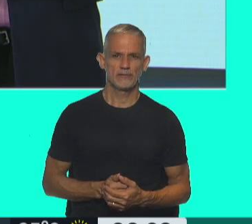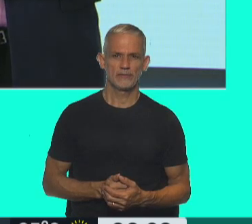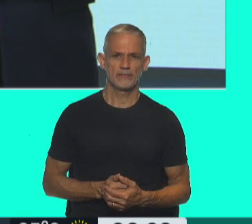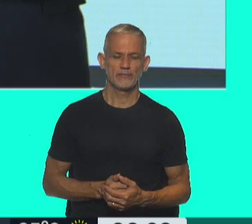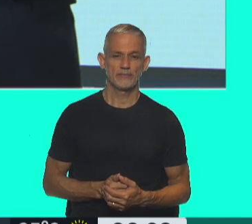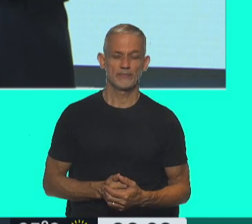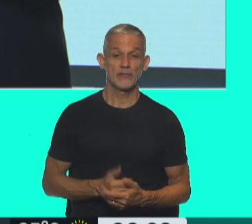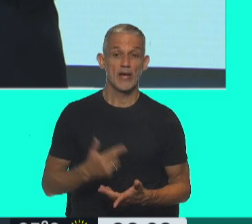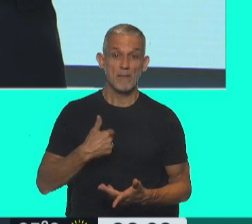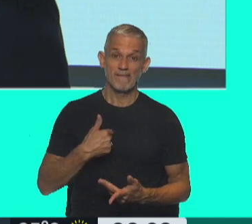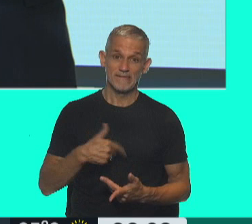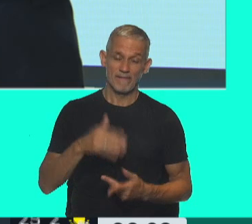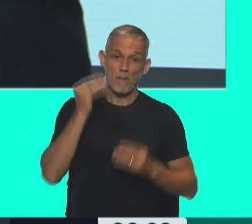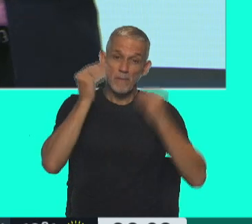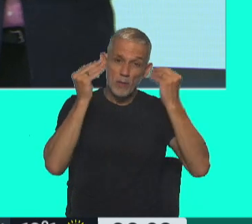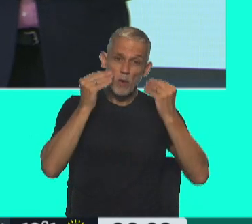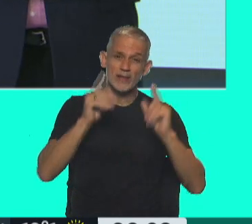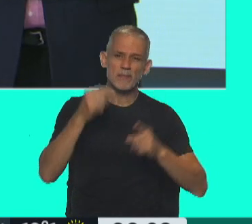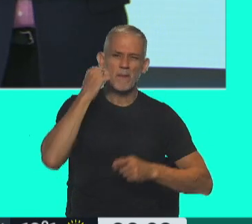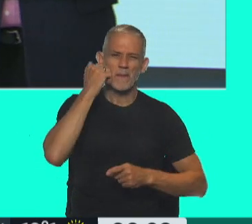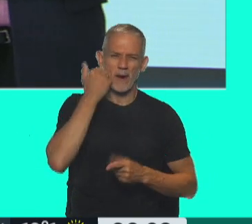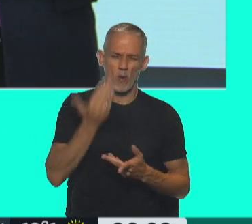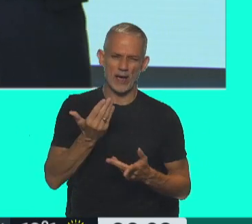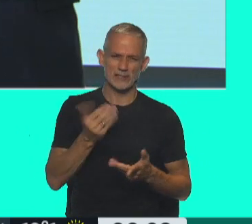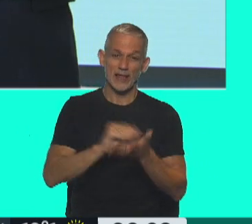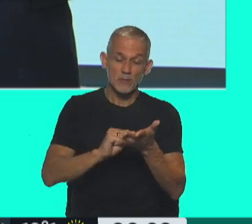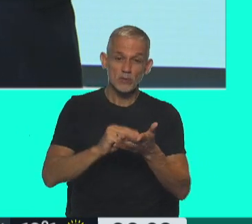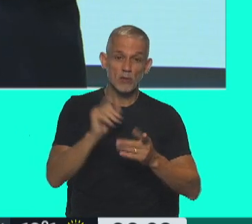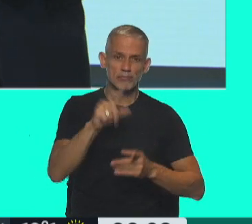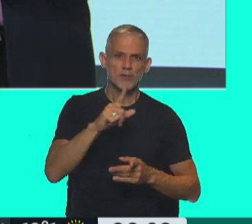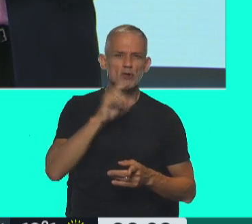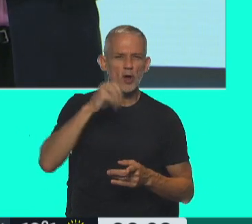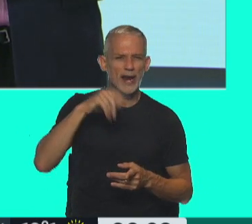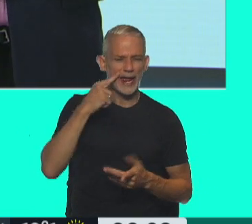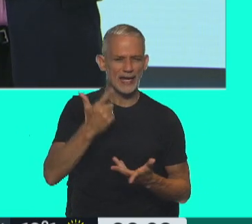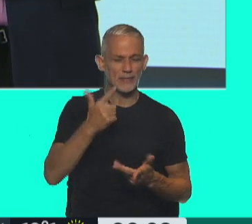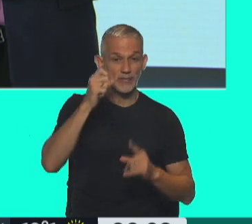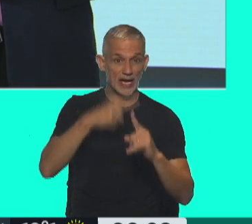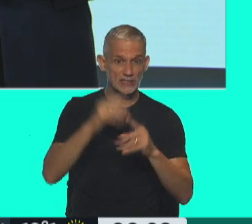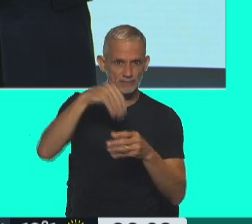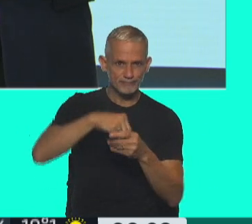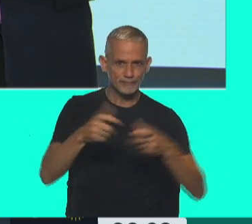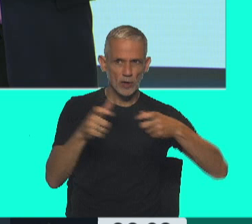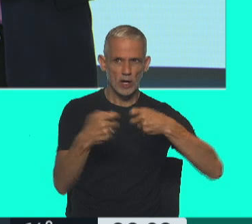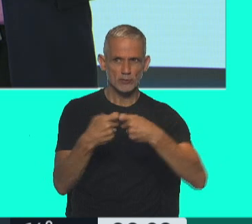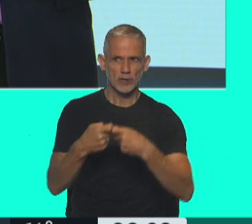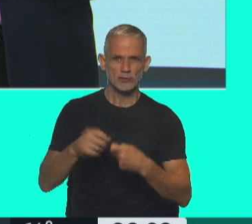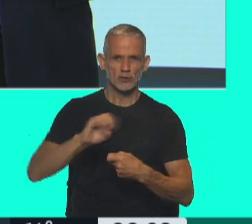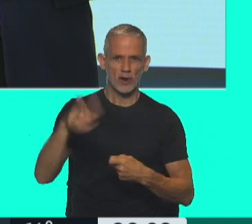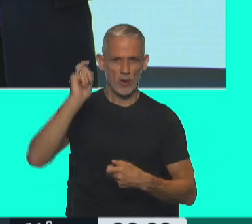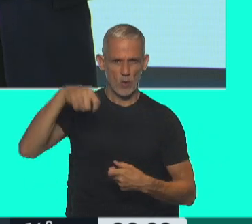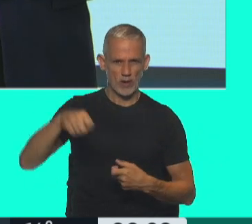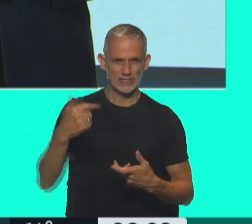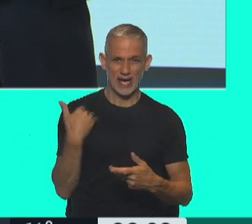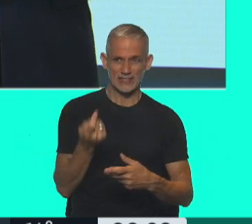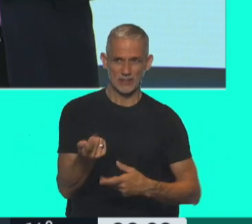A mí me preocuparía y me daría vergüenza el diputado Pablo Tonelli, fue integrante del Consejo de la Magistratura hasta hace